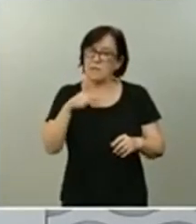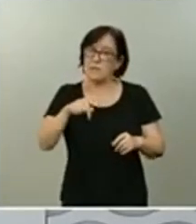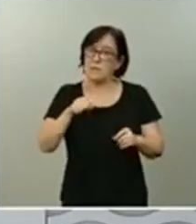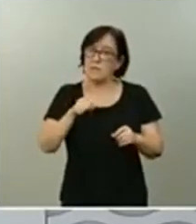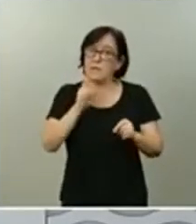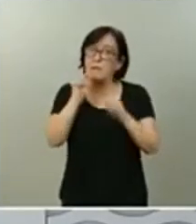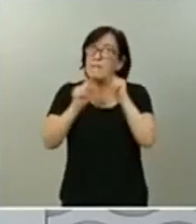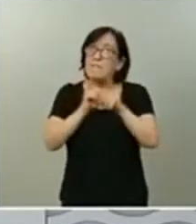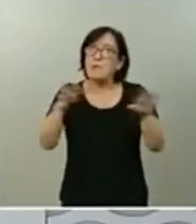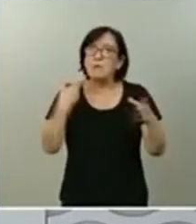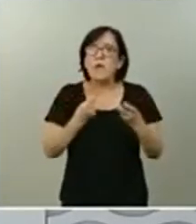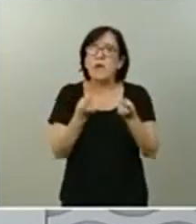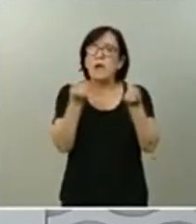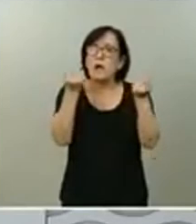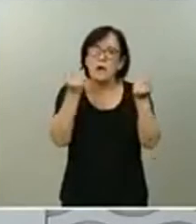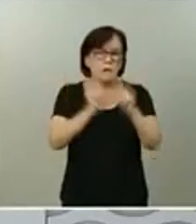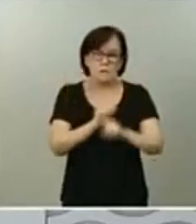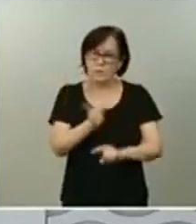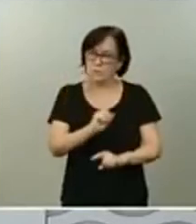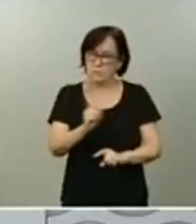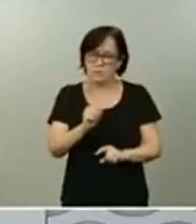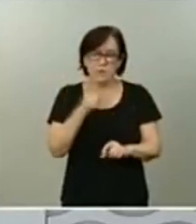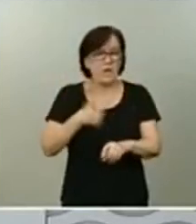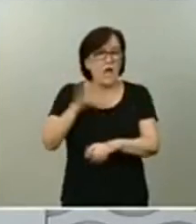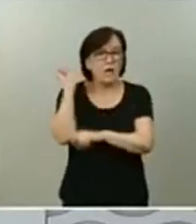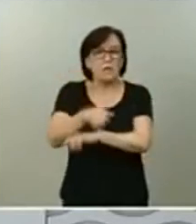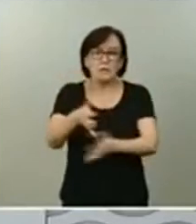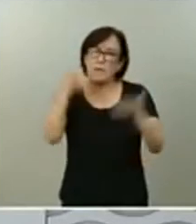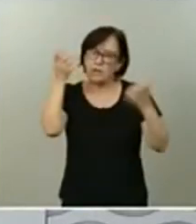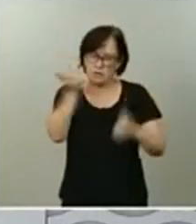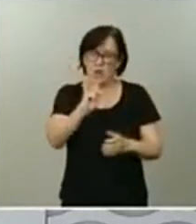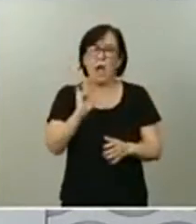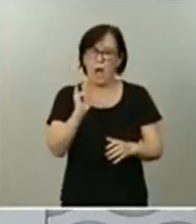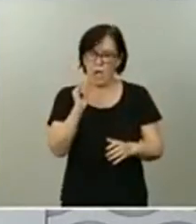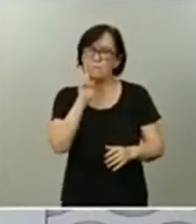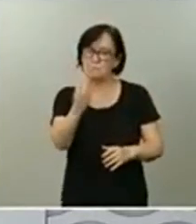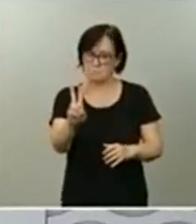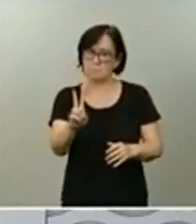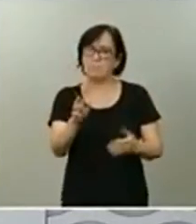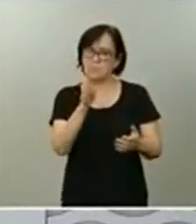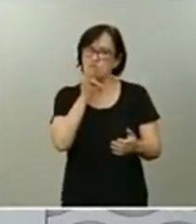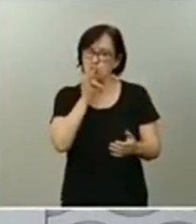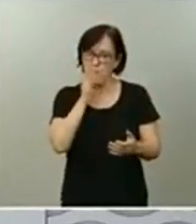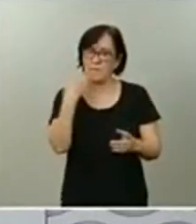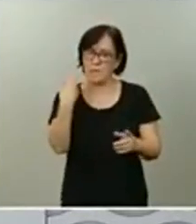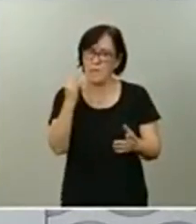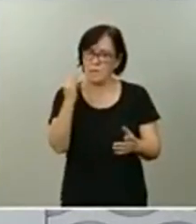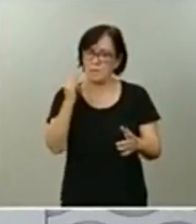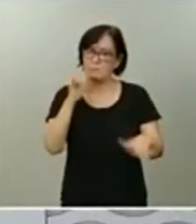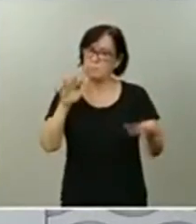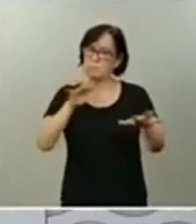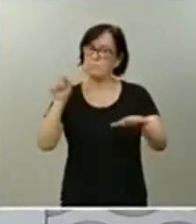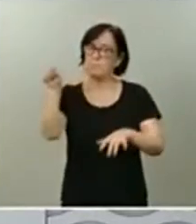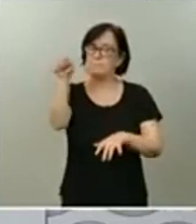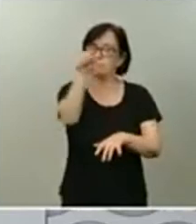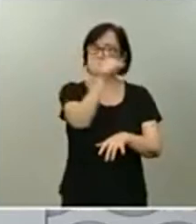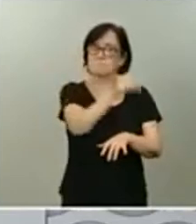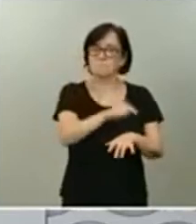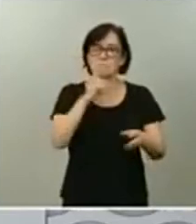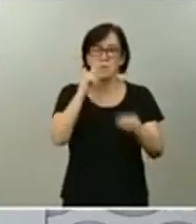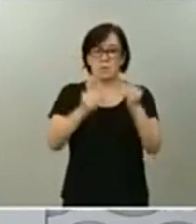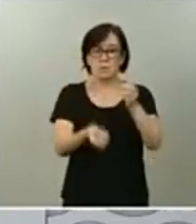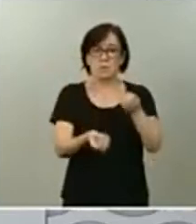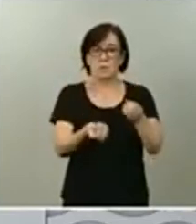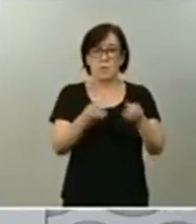lo hemos derrotado por completo. Sigue activo, como bien saben, por las localidades que están registrando en los últimos días